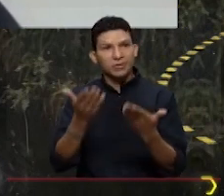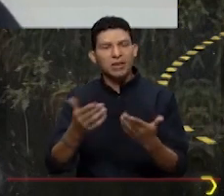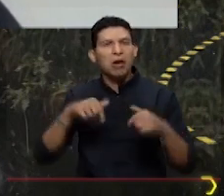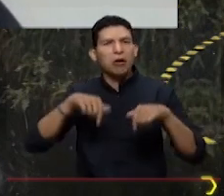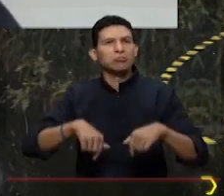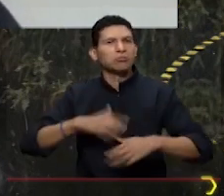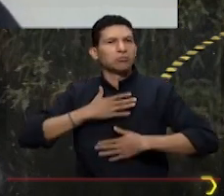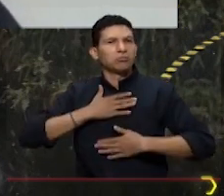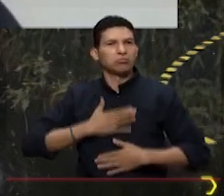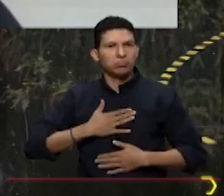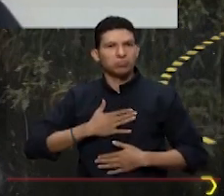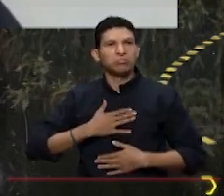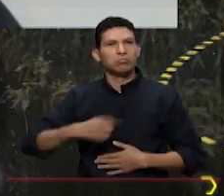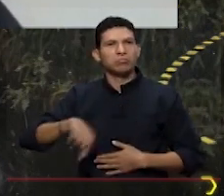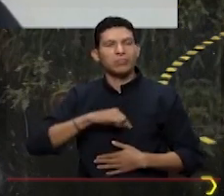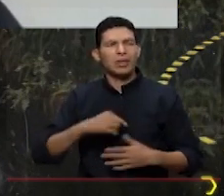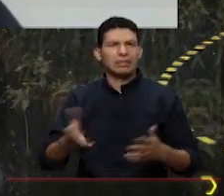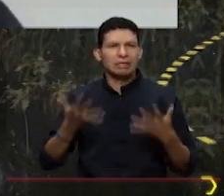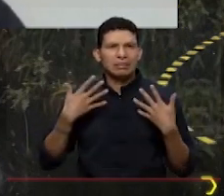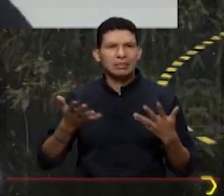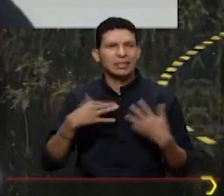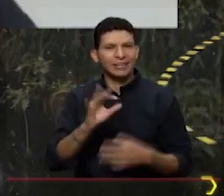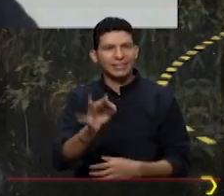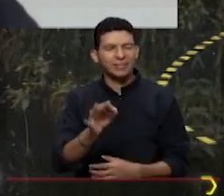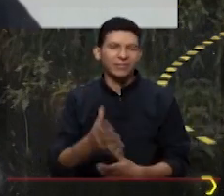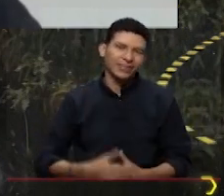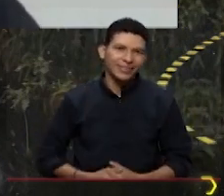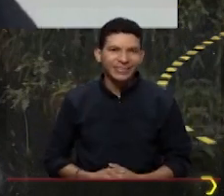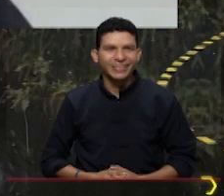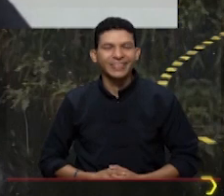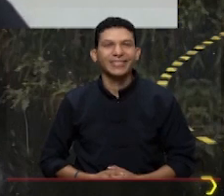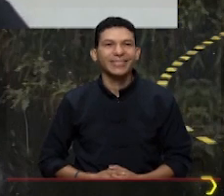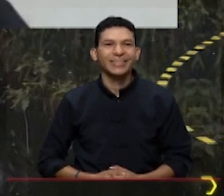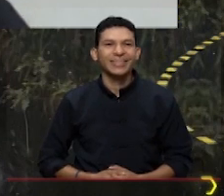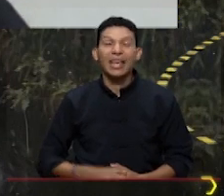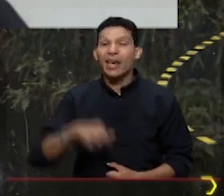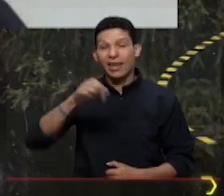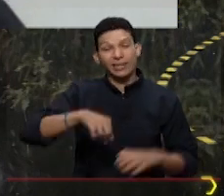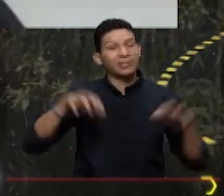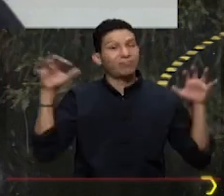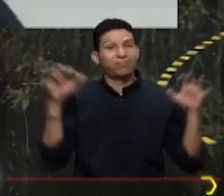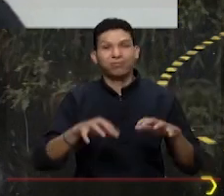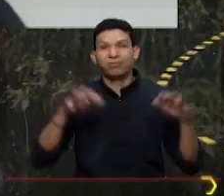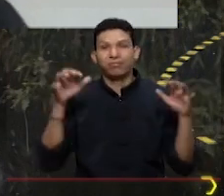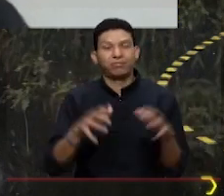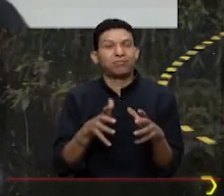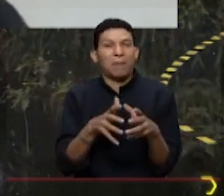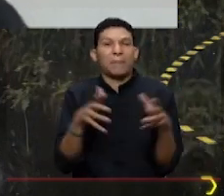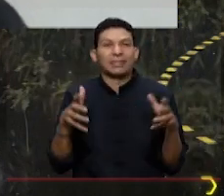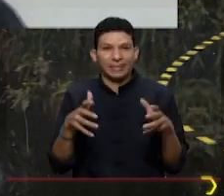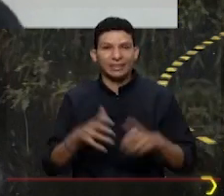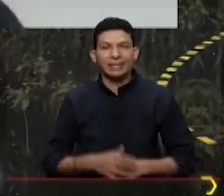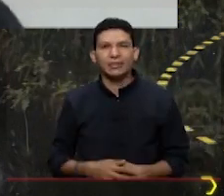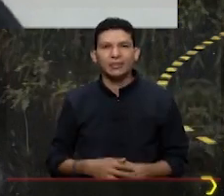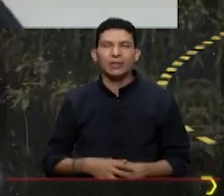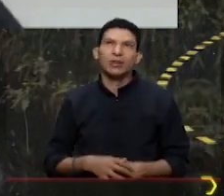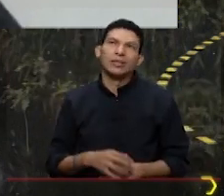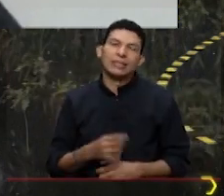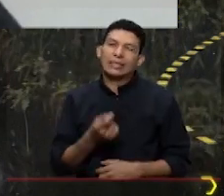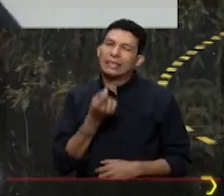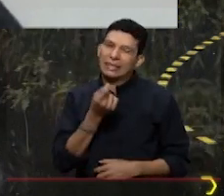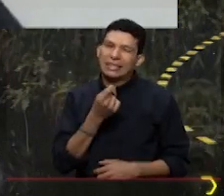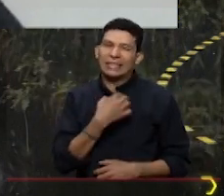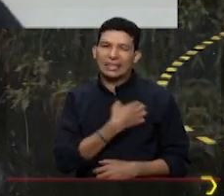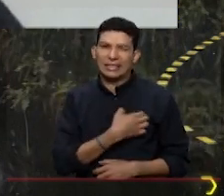acá tranquilo. Es bastante calorcito como siempre. Bueno, por acá sí ha estado lloviendo bastante, biólogo, pero envidiamos un poquito